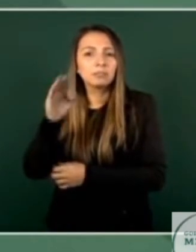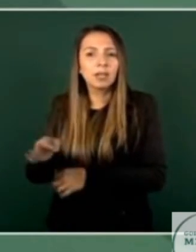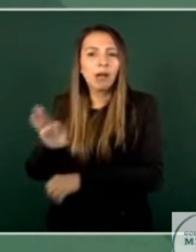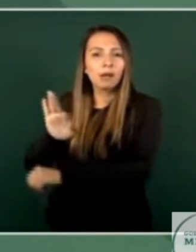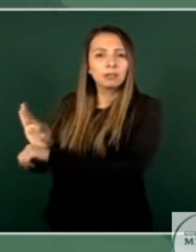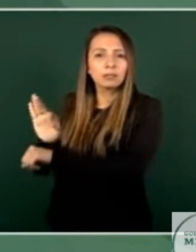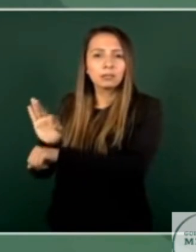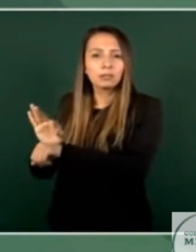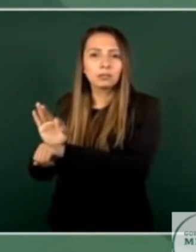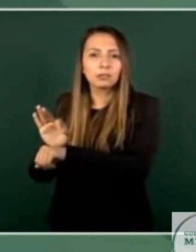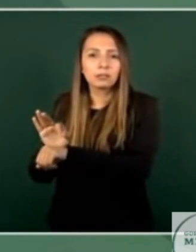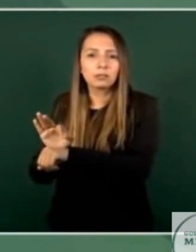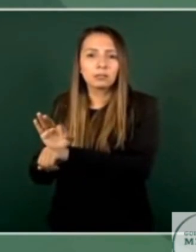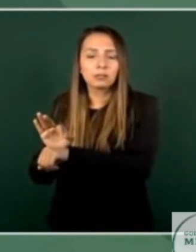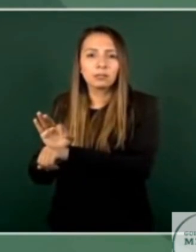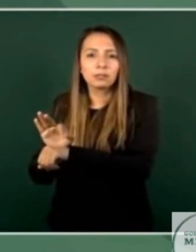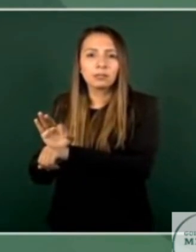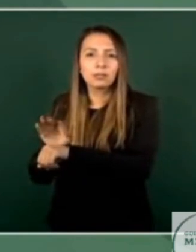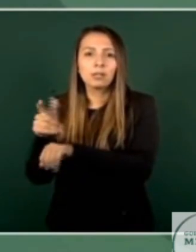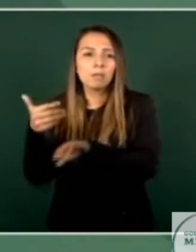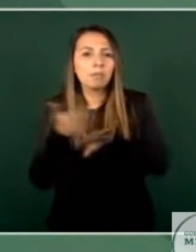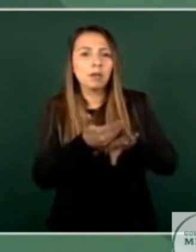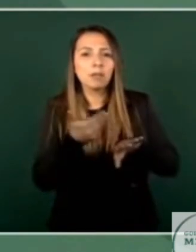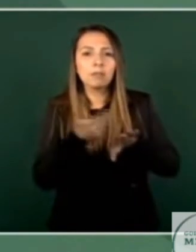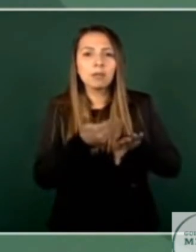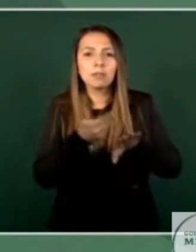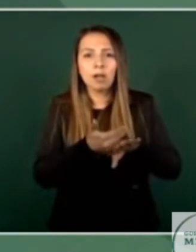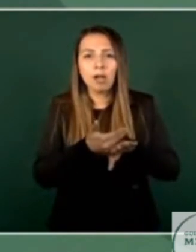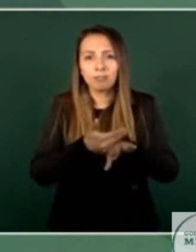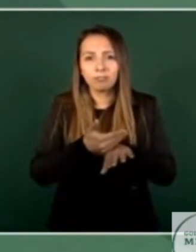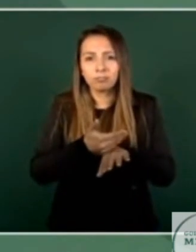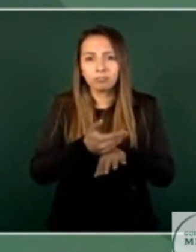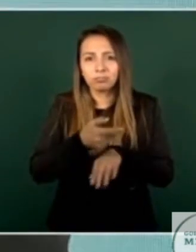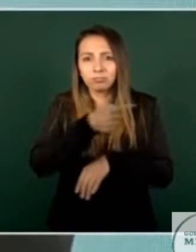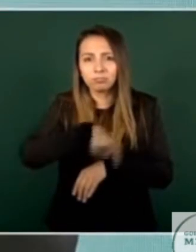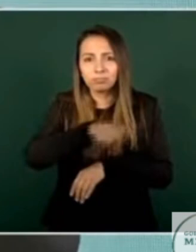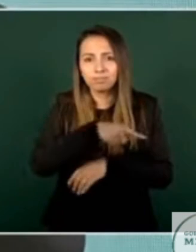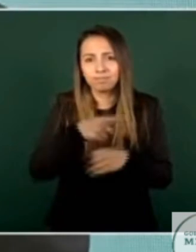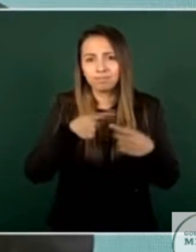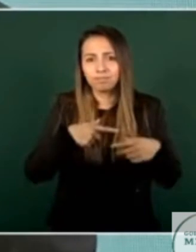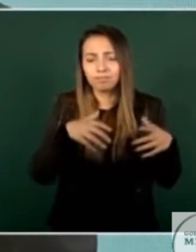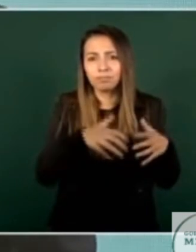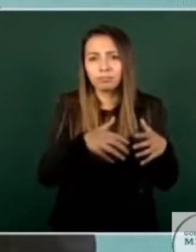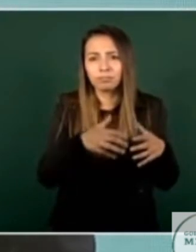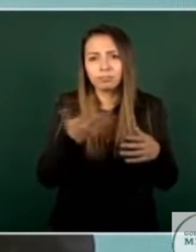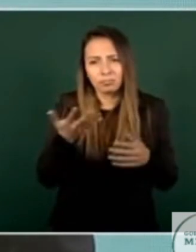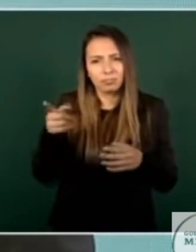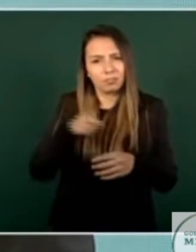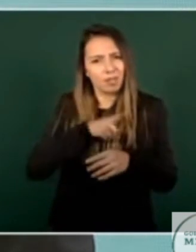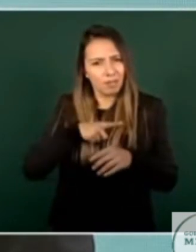intereses y golpear a opositores den a conocer cuánto ganan